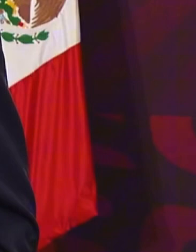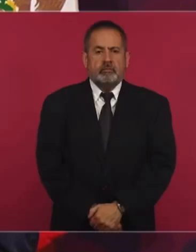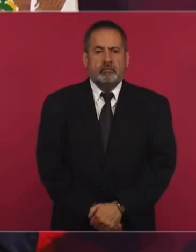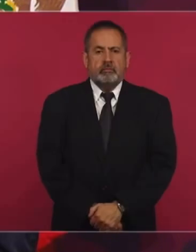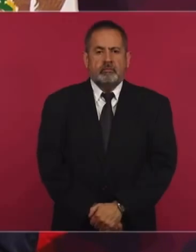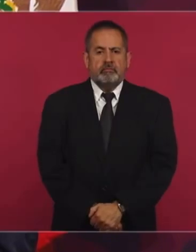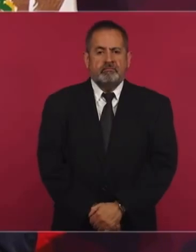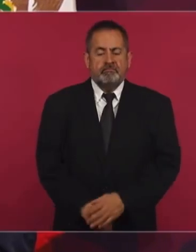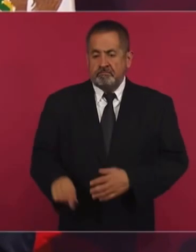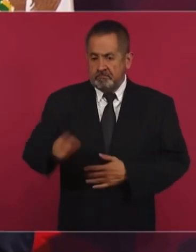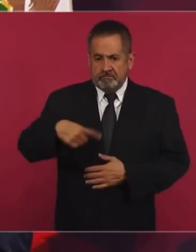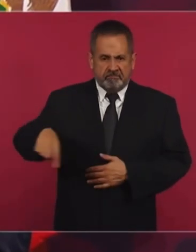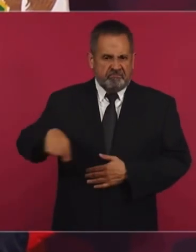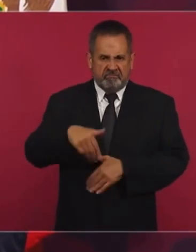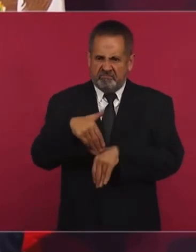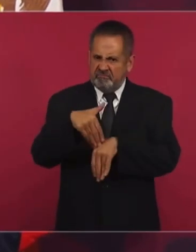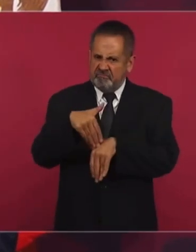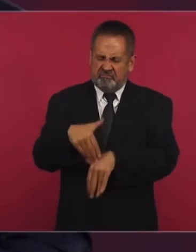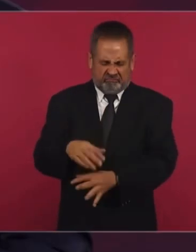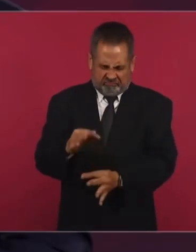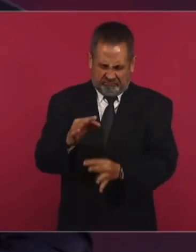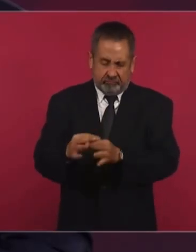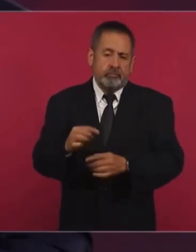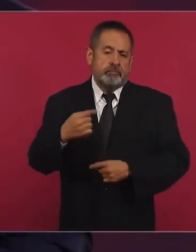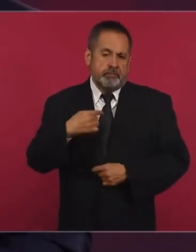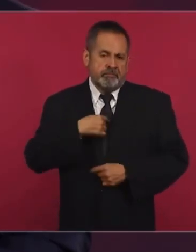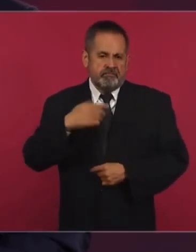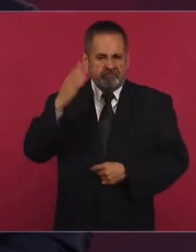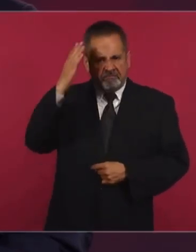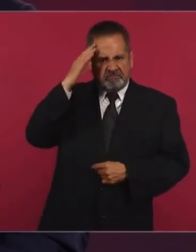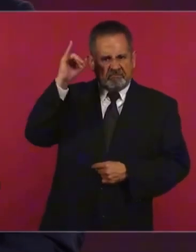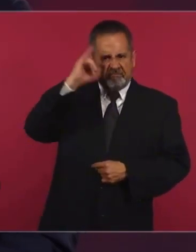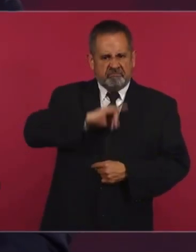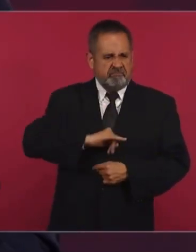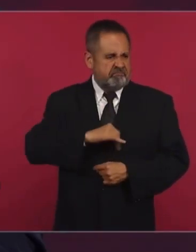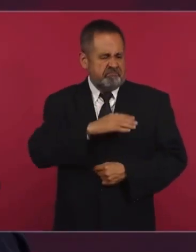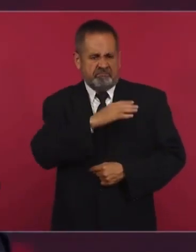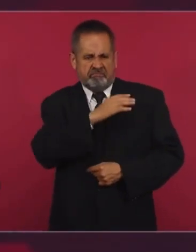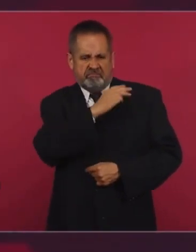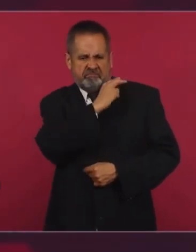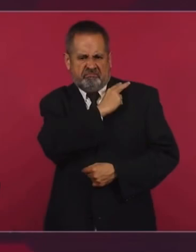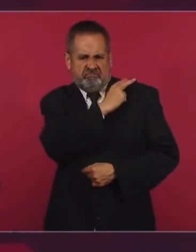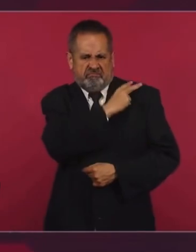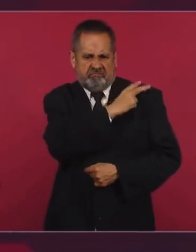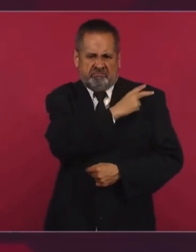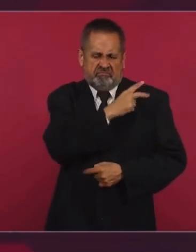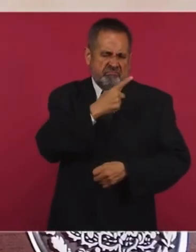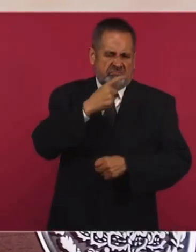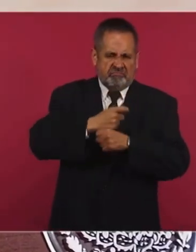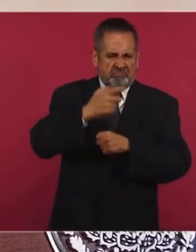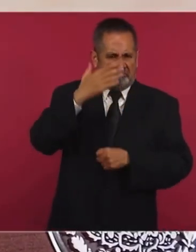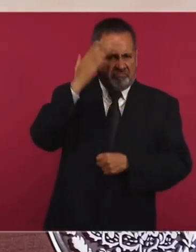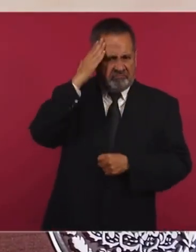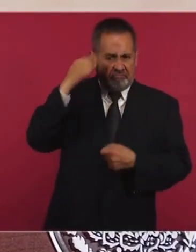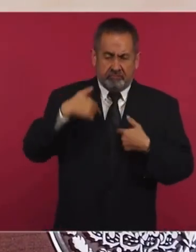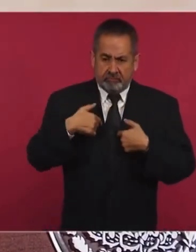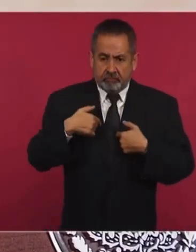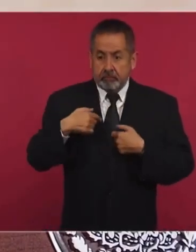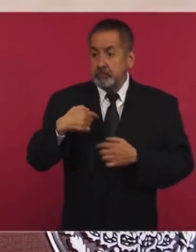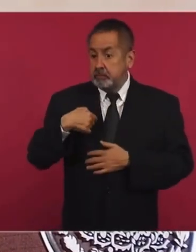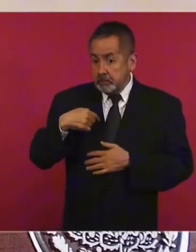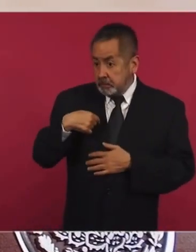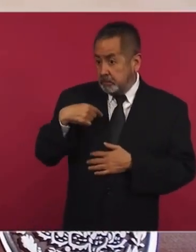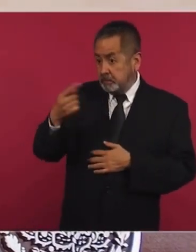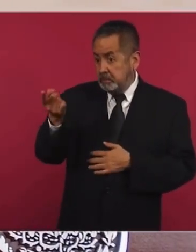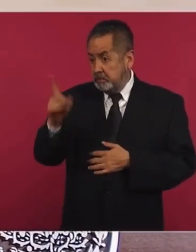comandante supremo de las Fuerzas Armadas. Nunca voy a dar una orden para reprimir al pueblo, pero sí